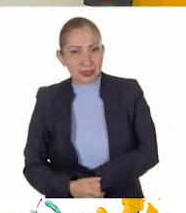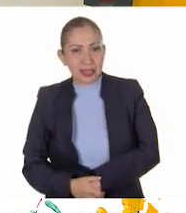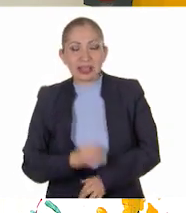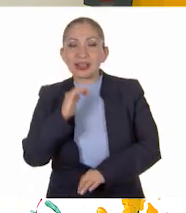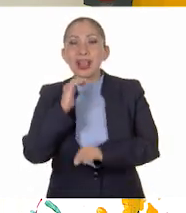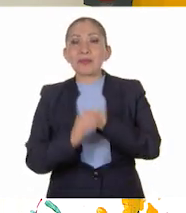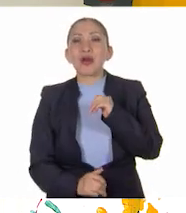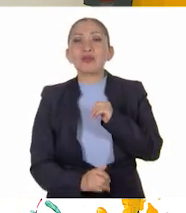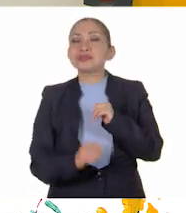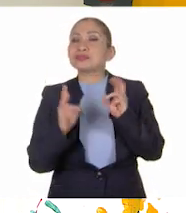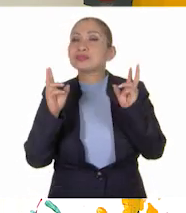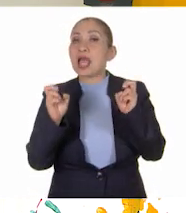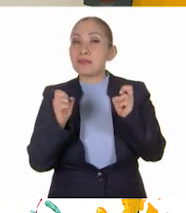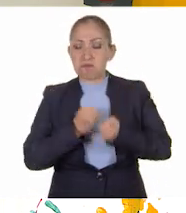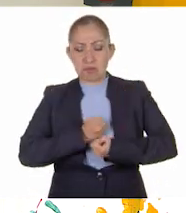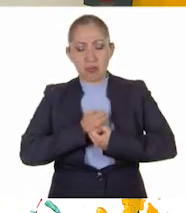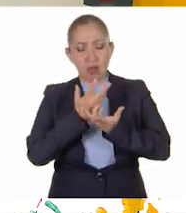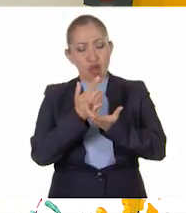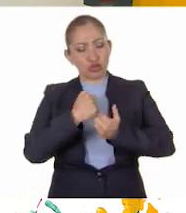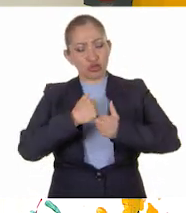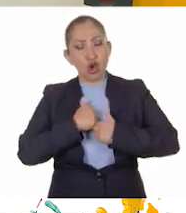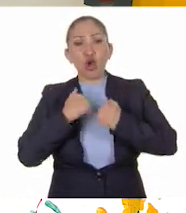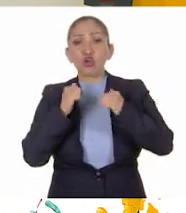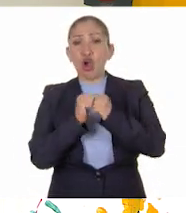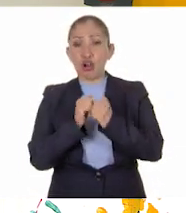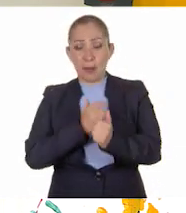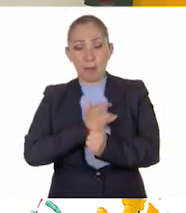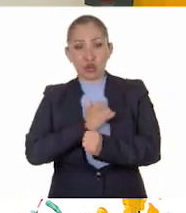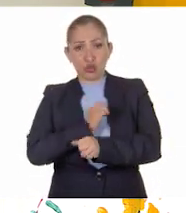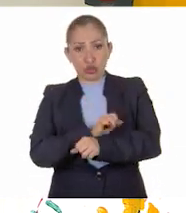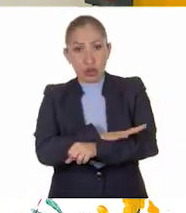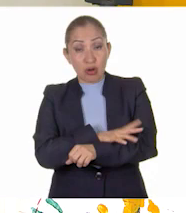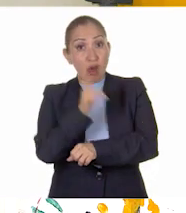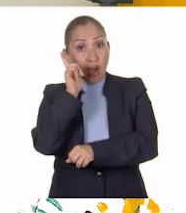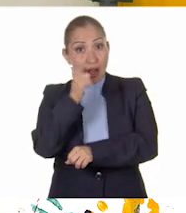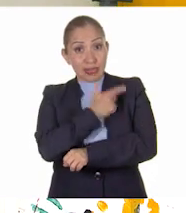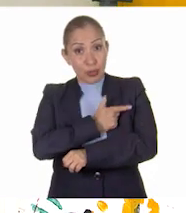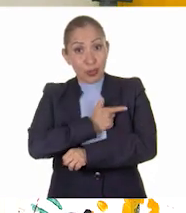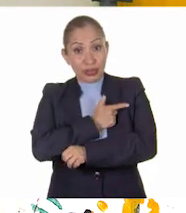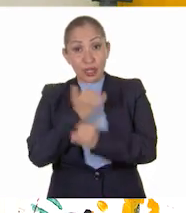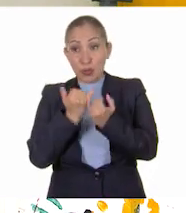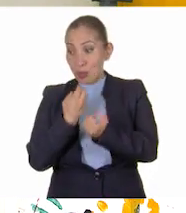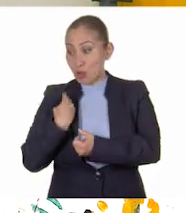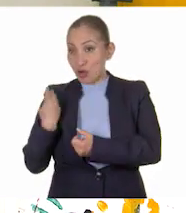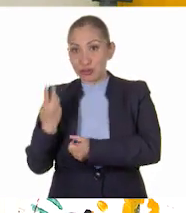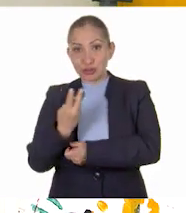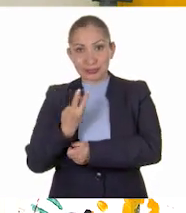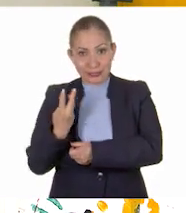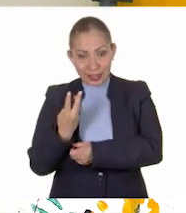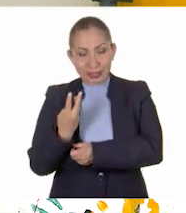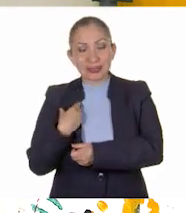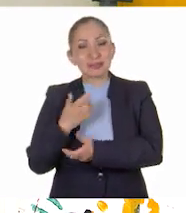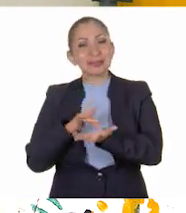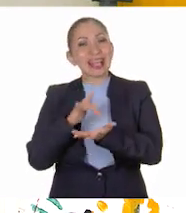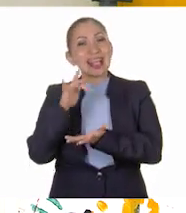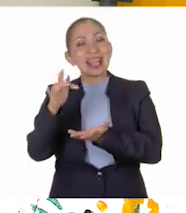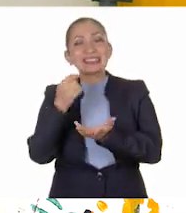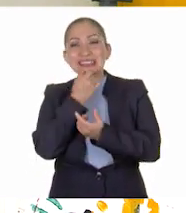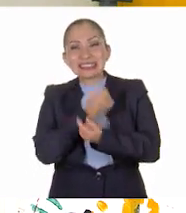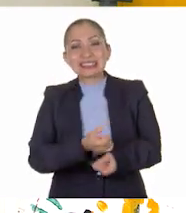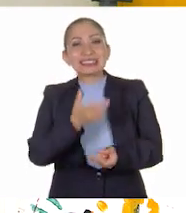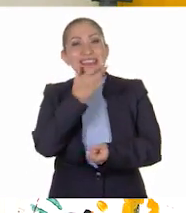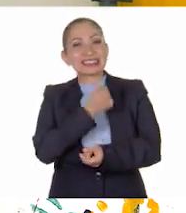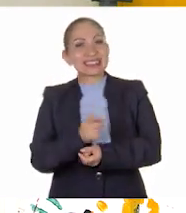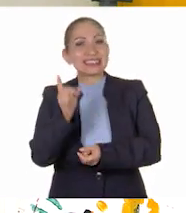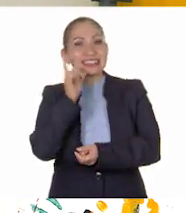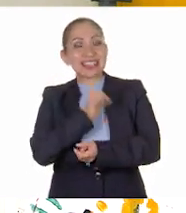Hasta aquí terminamos con expresándote a través de tus emociones. Espero que lo hayan disfrutado tanto como nosotros. Agradecemos a las niñas,